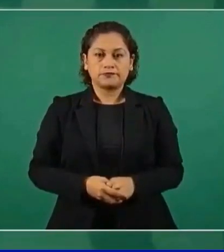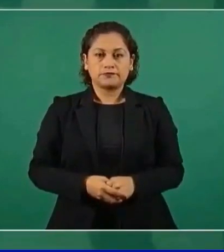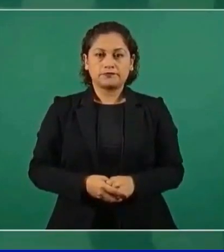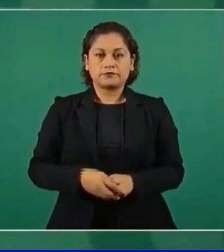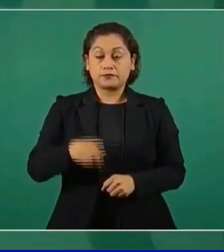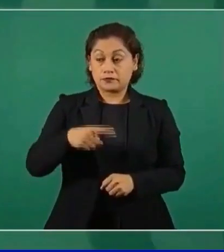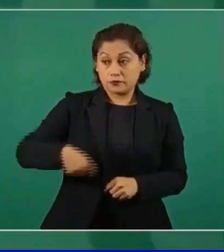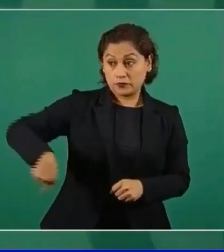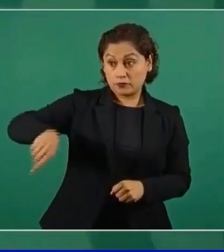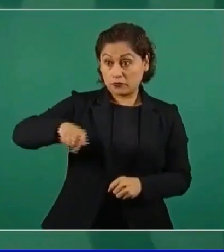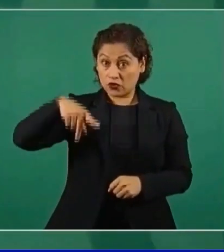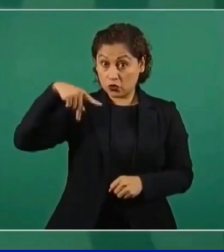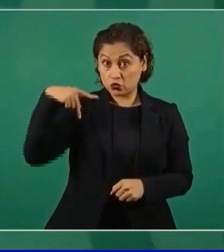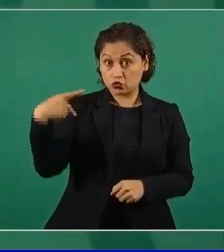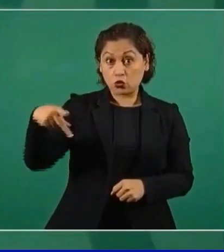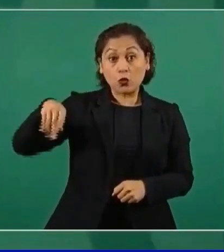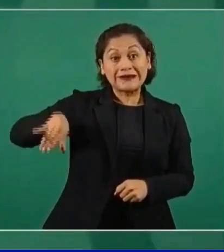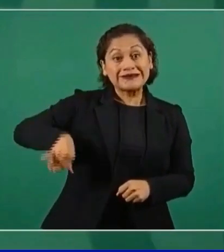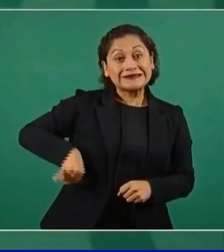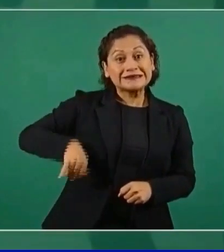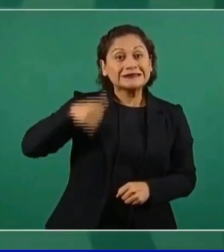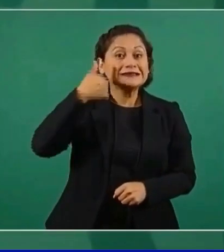sus intereses personales,